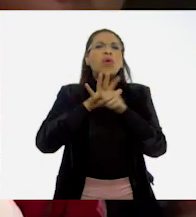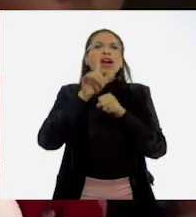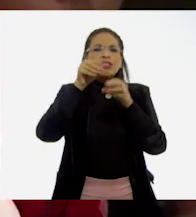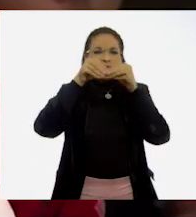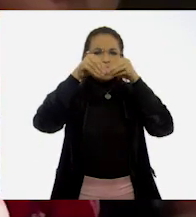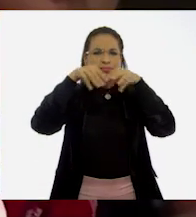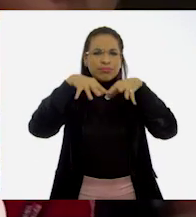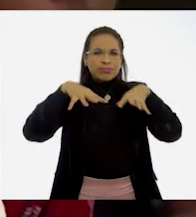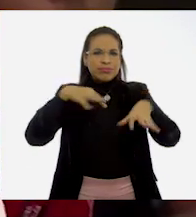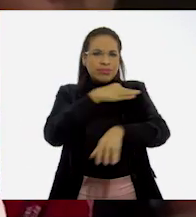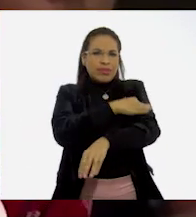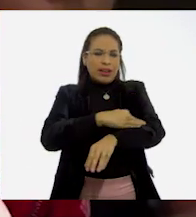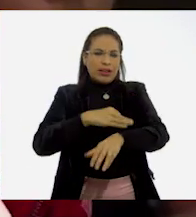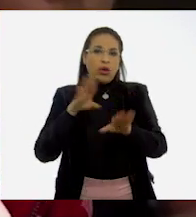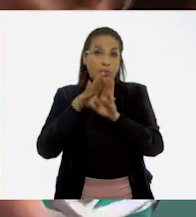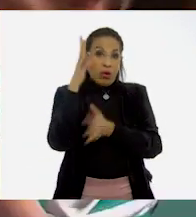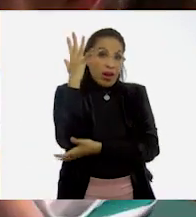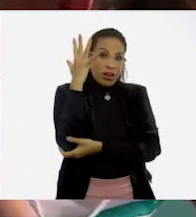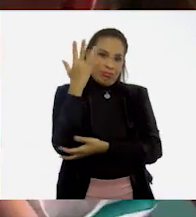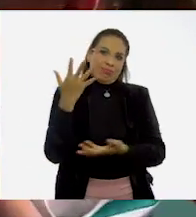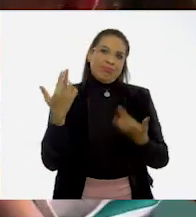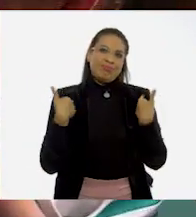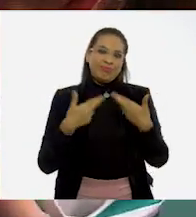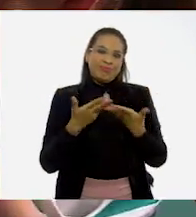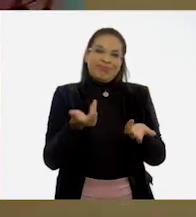raíces. Ni que fueran unos árboles, profe.